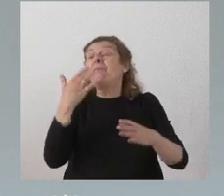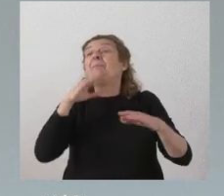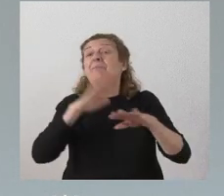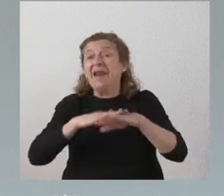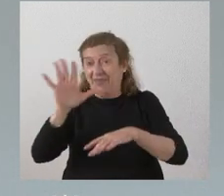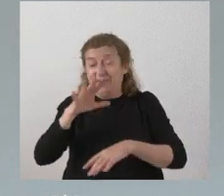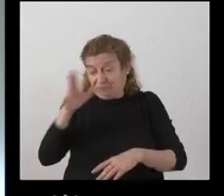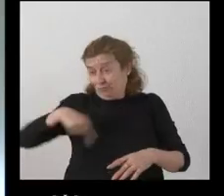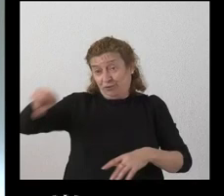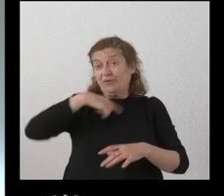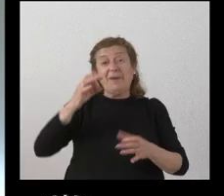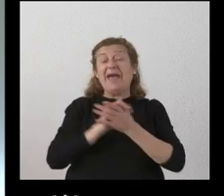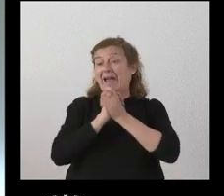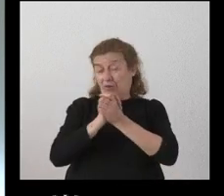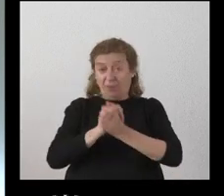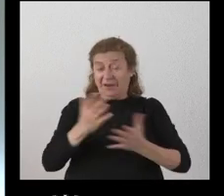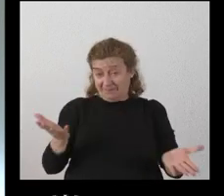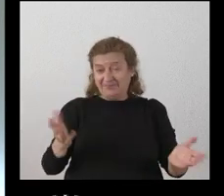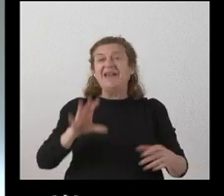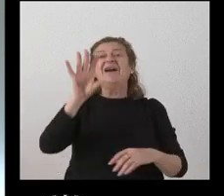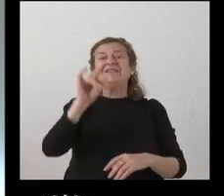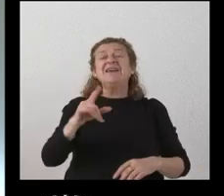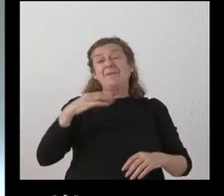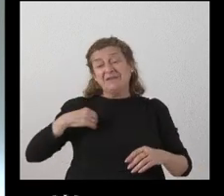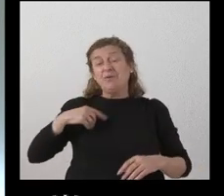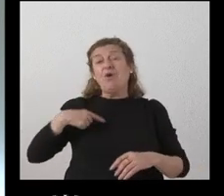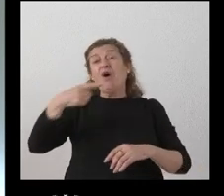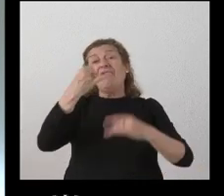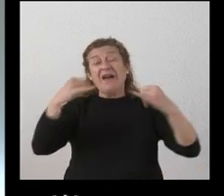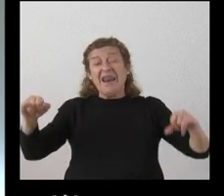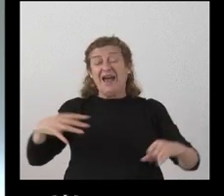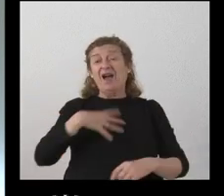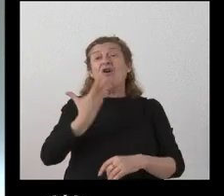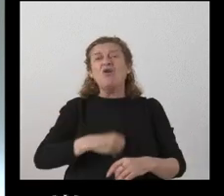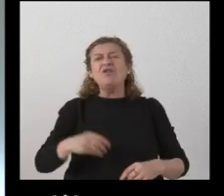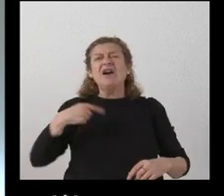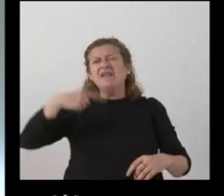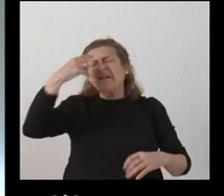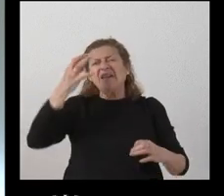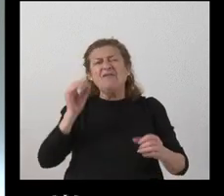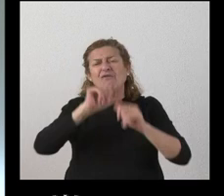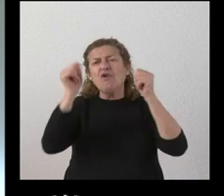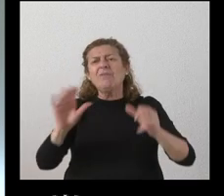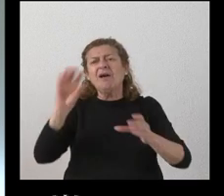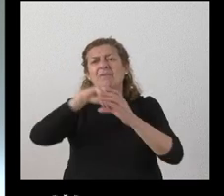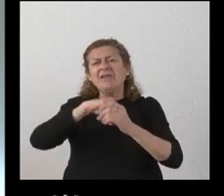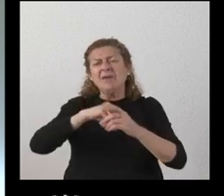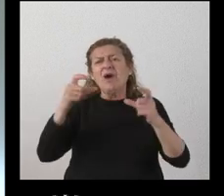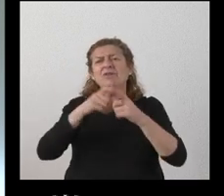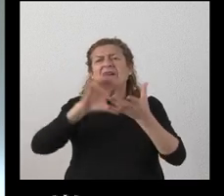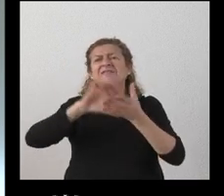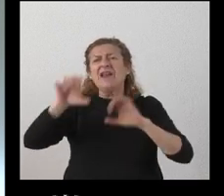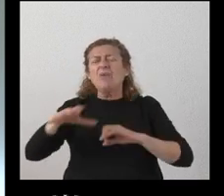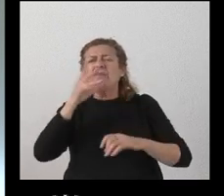enhorabuena Sí sobre precisamente sobre la gala de los Goyas quería saber de qué manera ha participado la Junta en esta candidatura